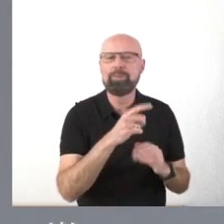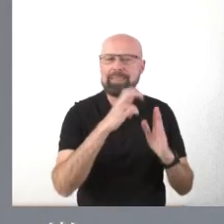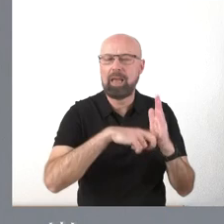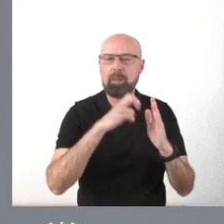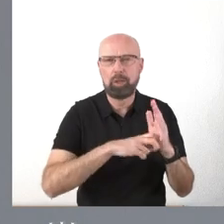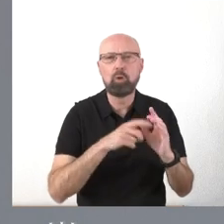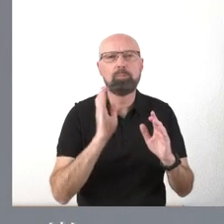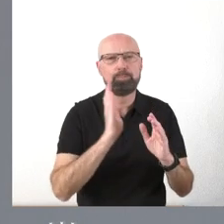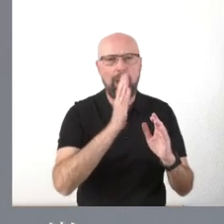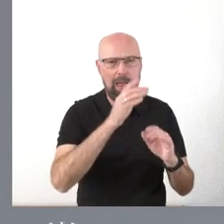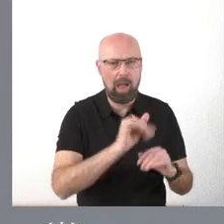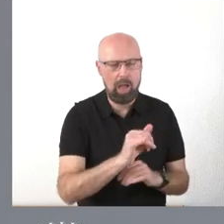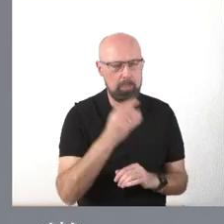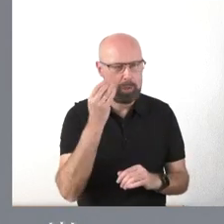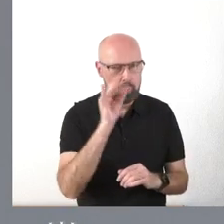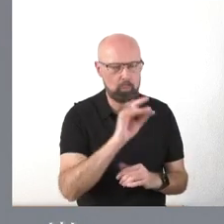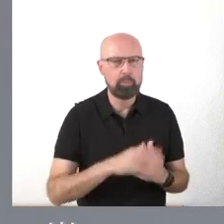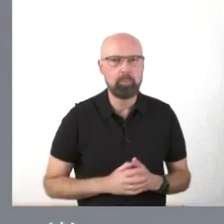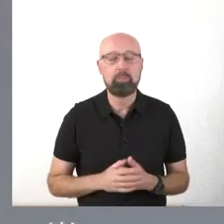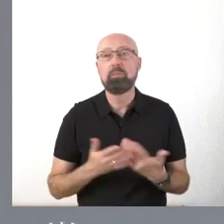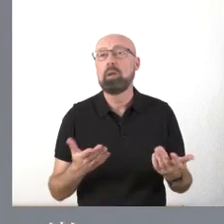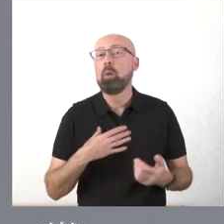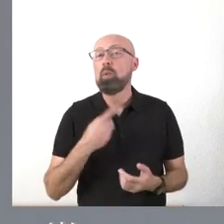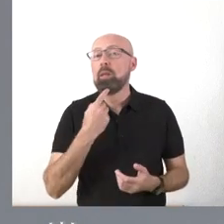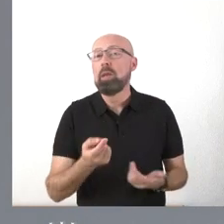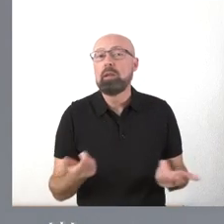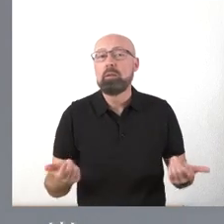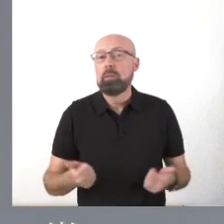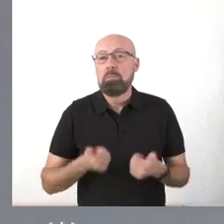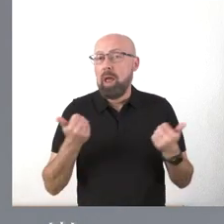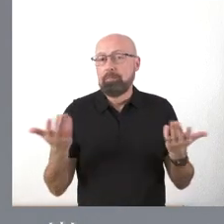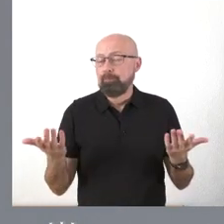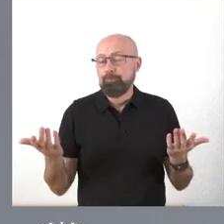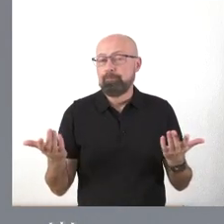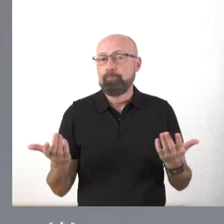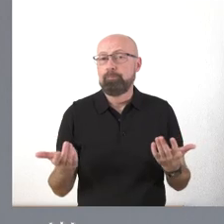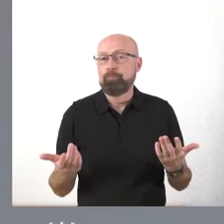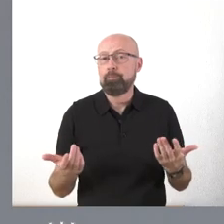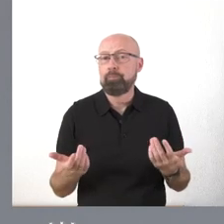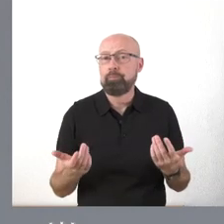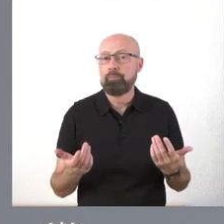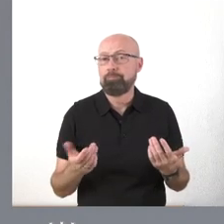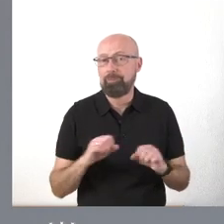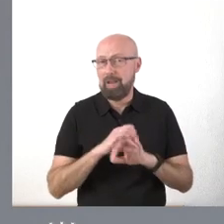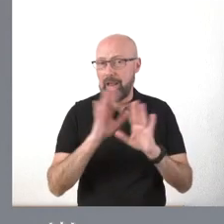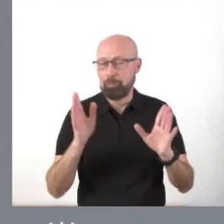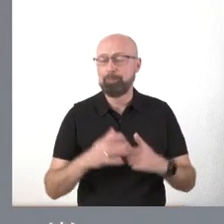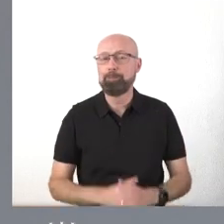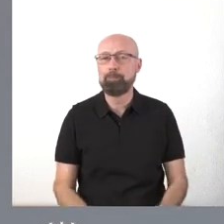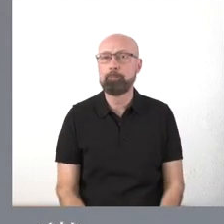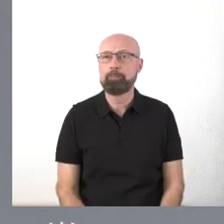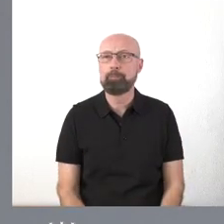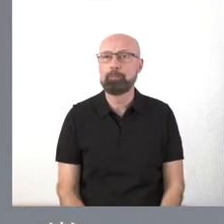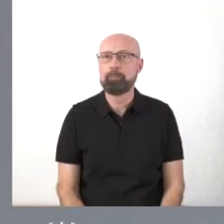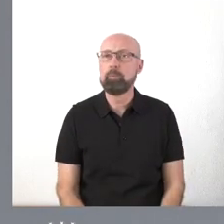Bueno, lo que le puedo decir y no le puedo decir más por razones evidentes, ¿no? Pero si